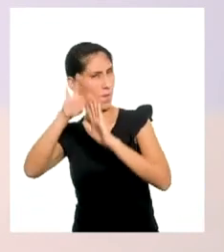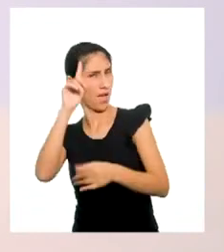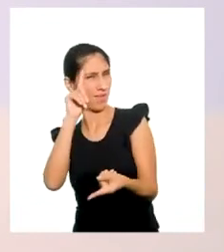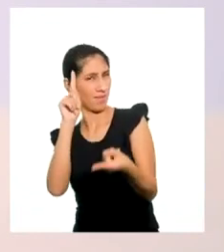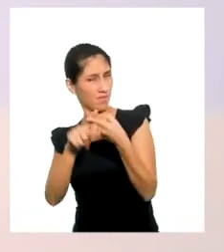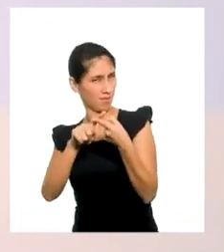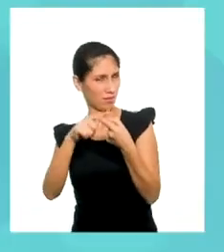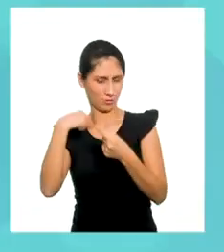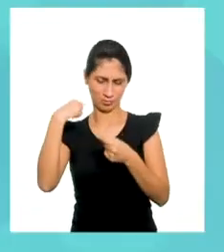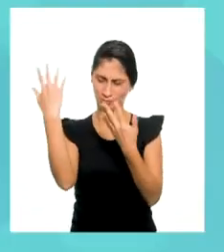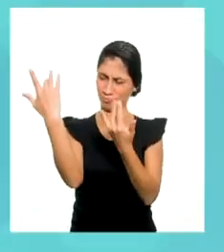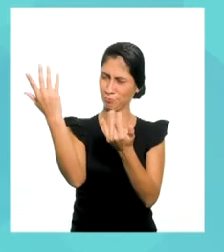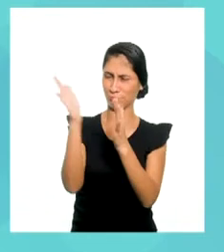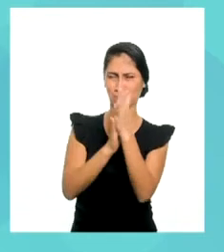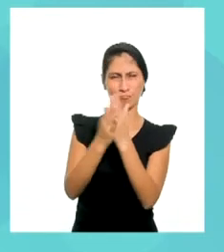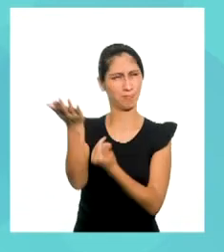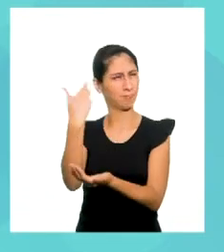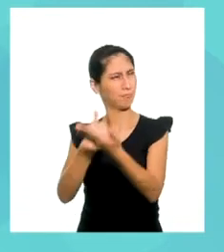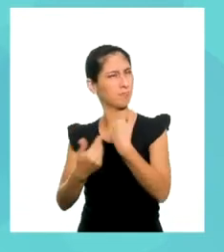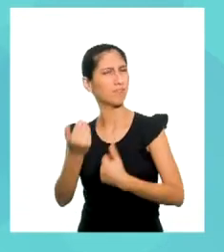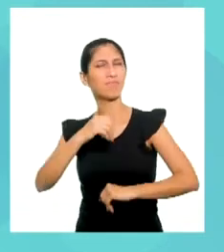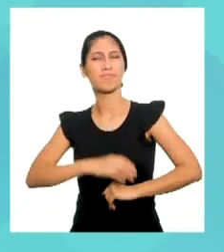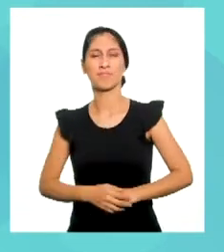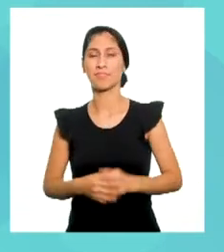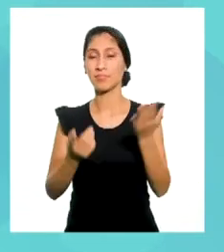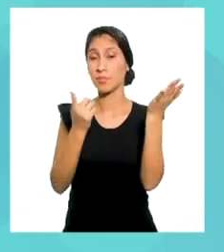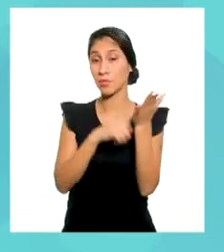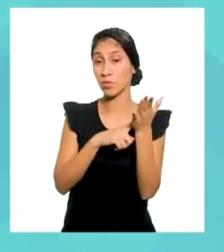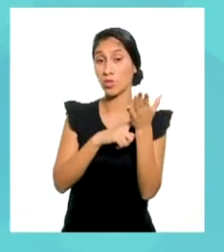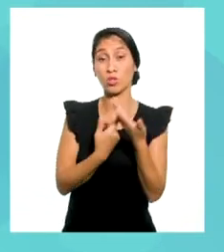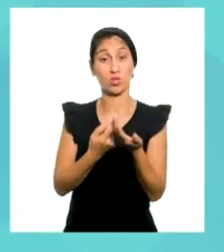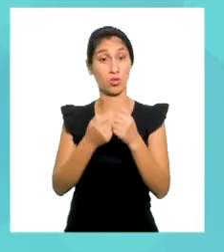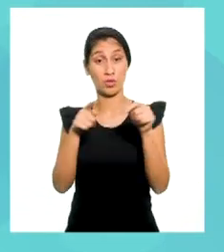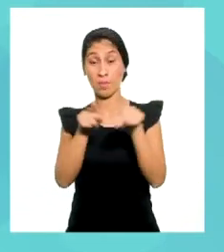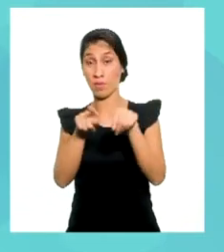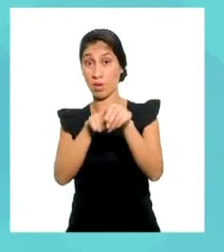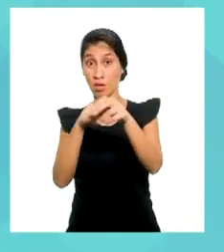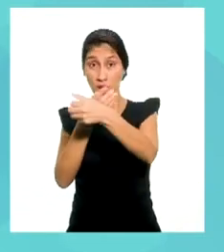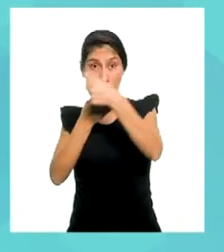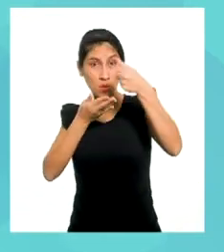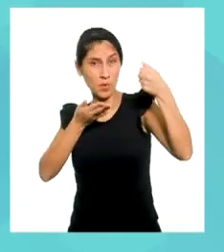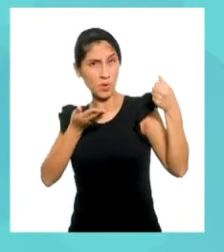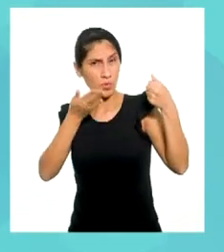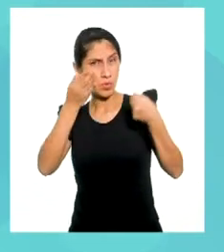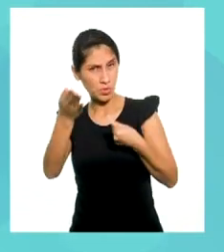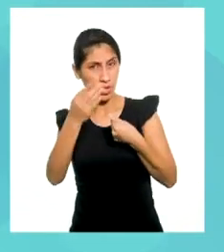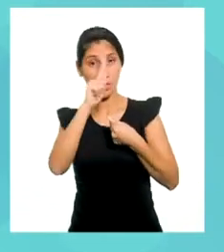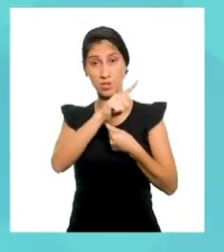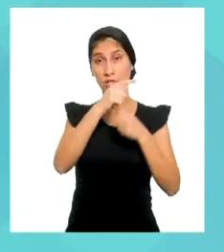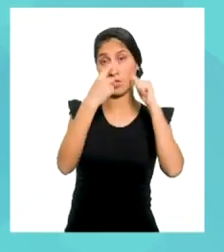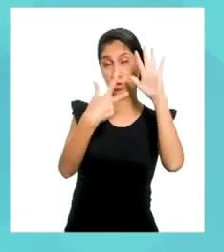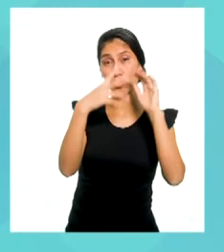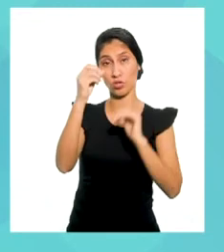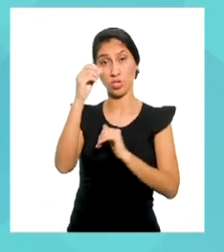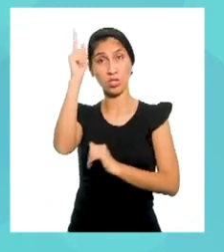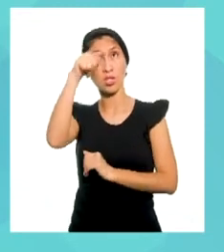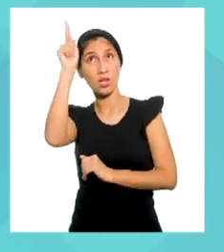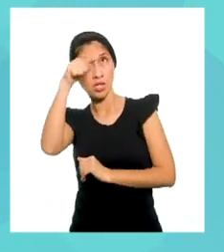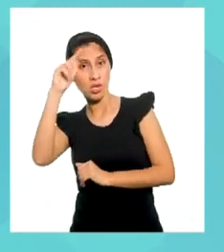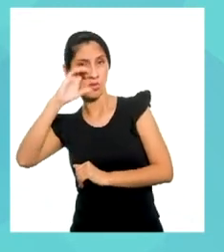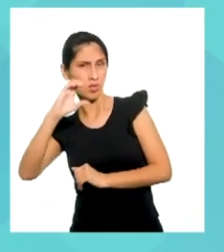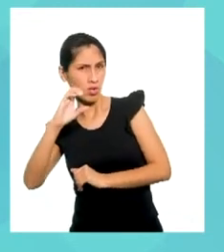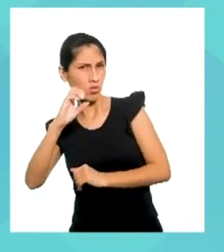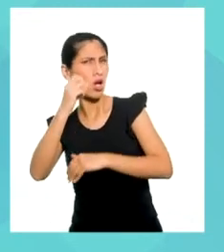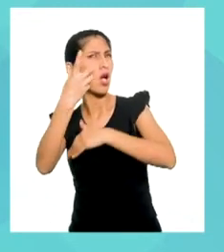¡Acá los espero! ¿A qué tiempo la temperatura del horno será de 180 grados Celsius?